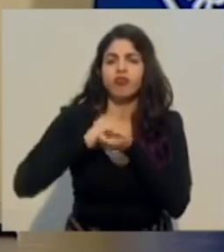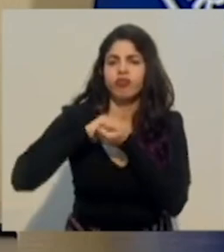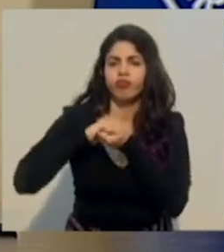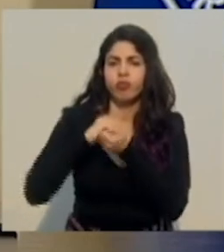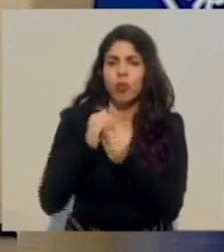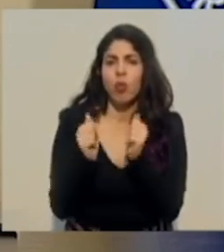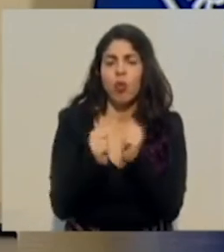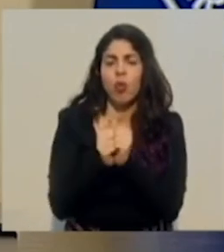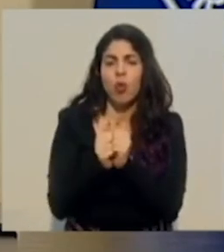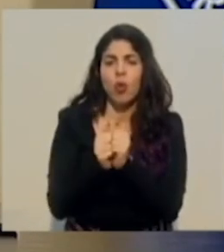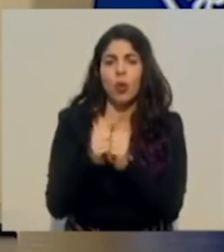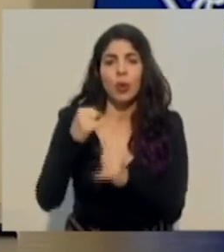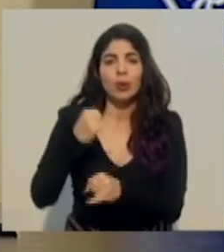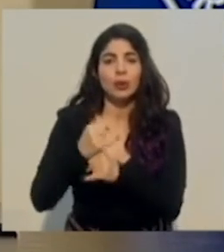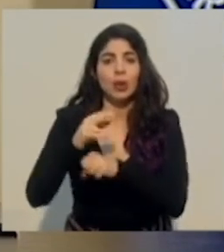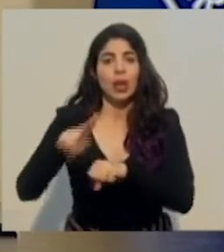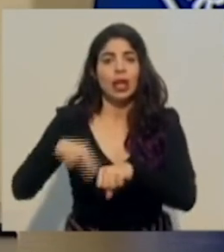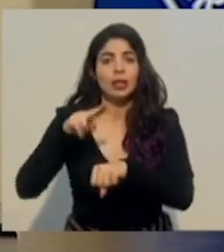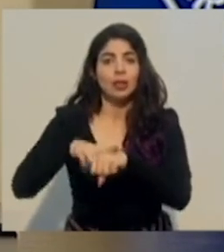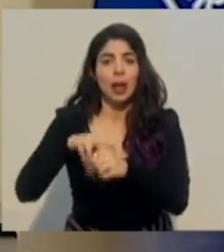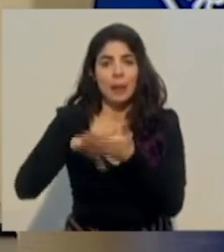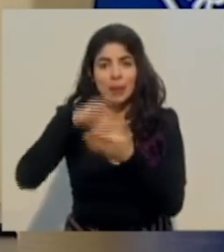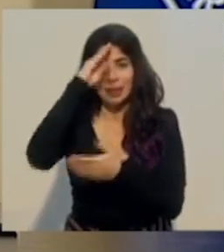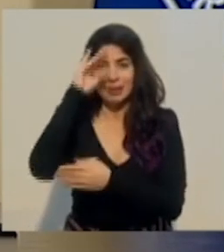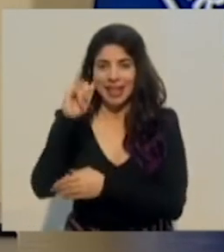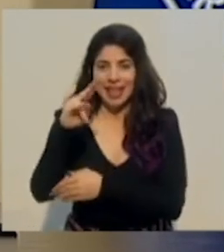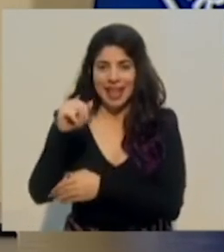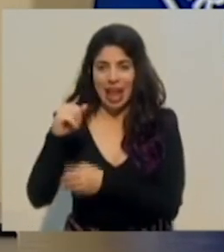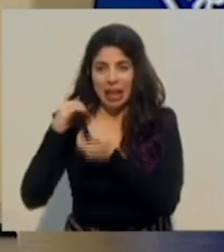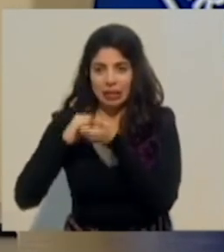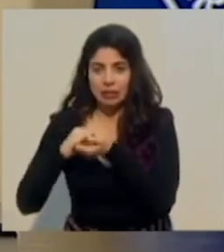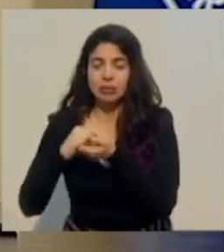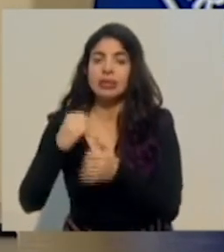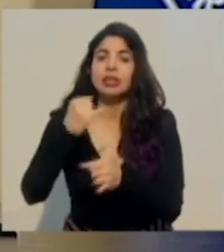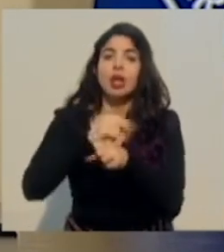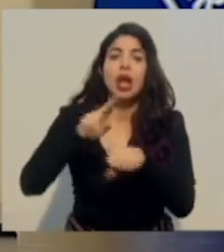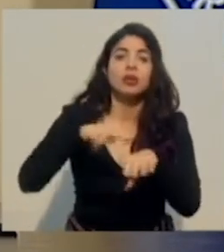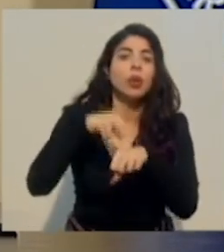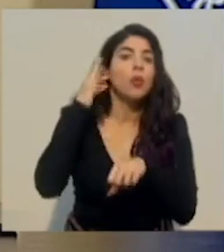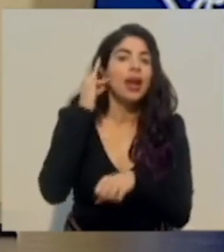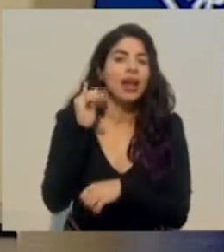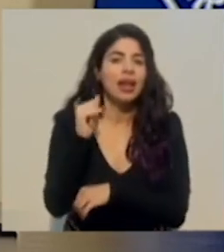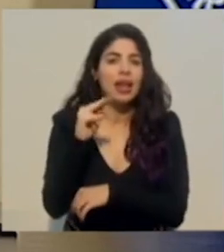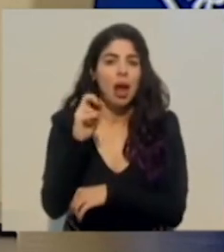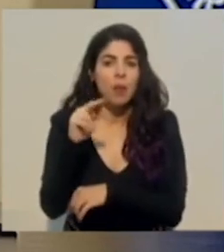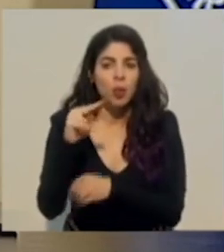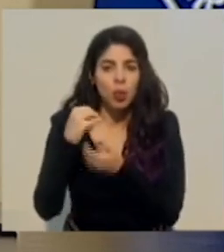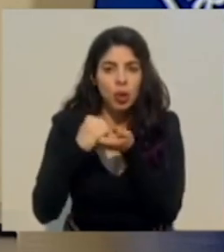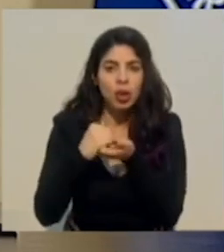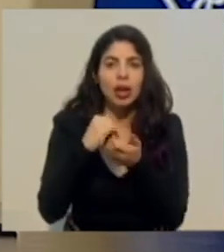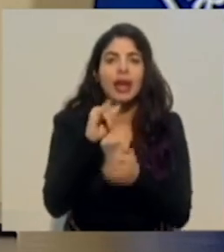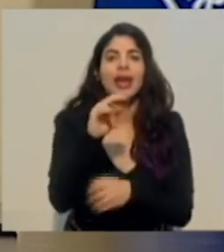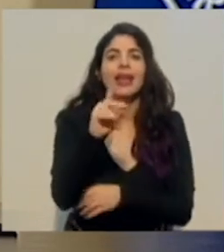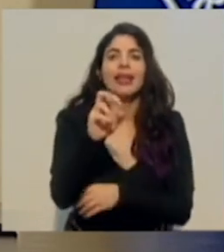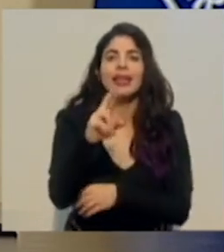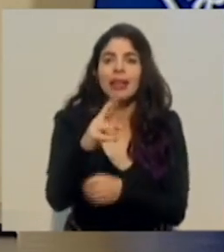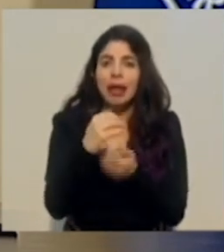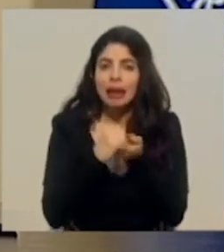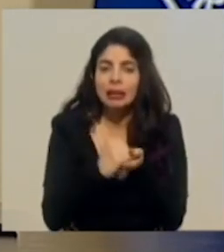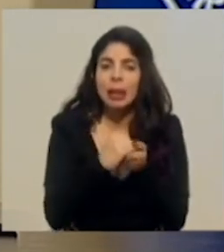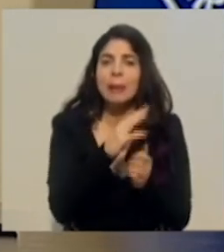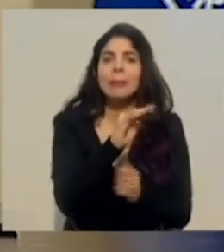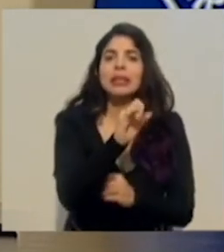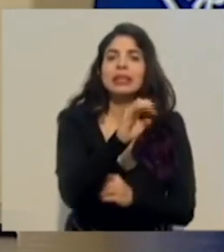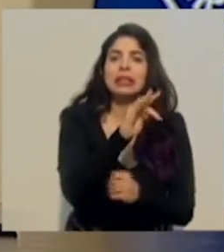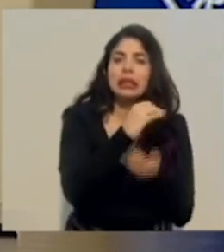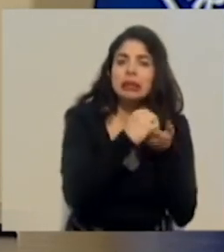Nacional de Aprendizaje, con el Instituto Nacional de la Mujer, con el INDER, con el MISID, todos los temas con el Sistema